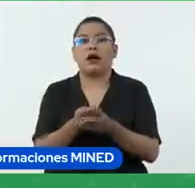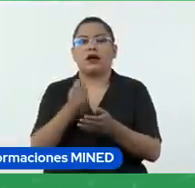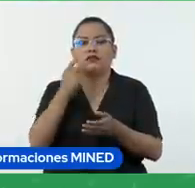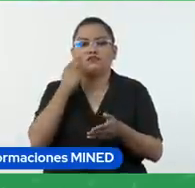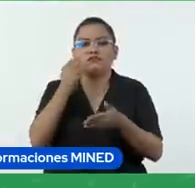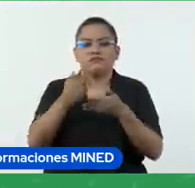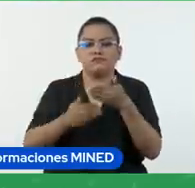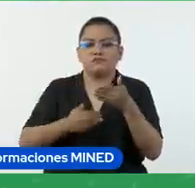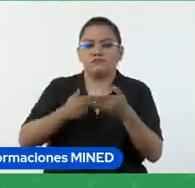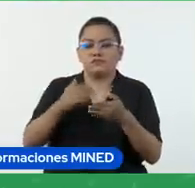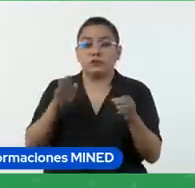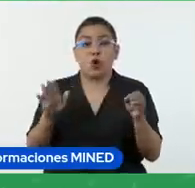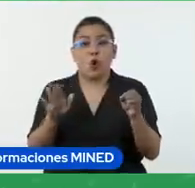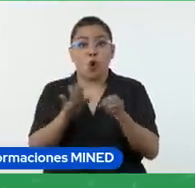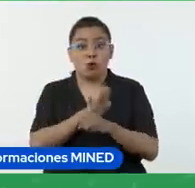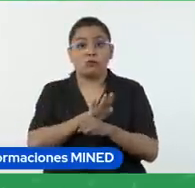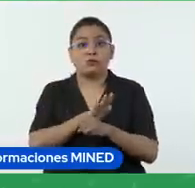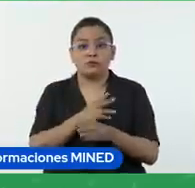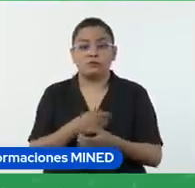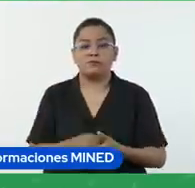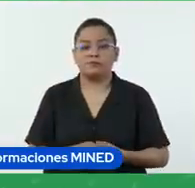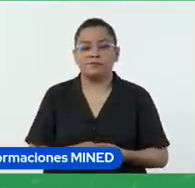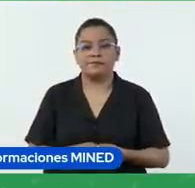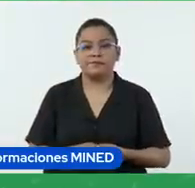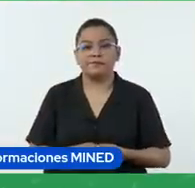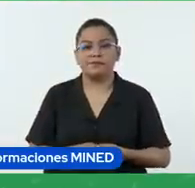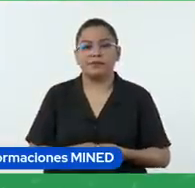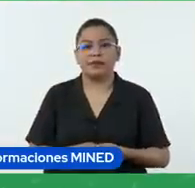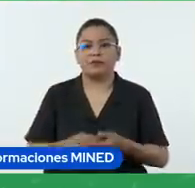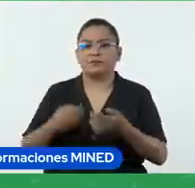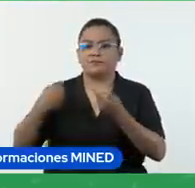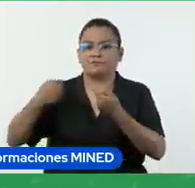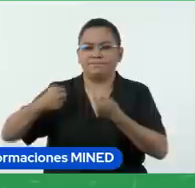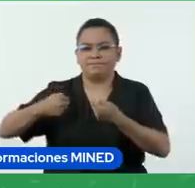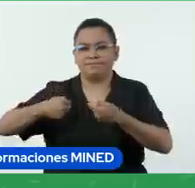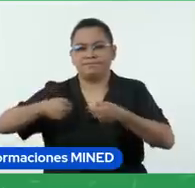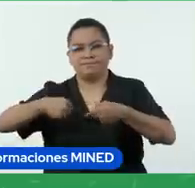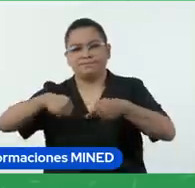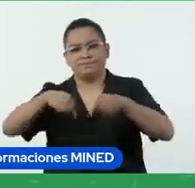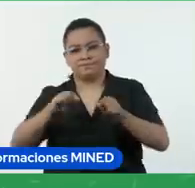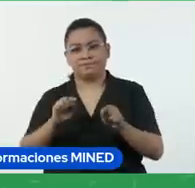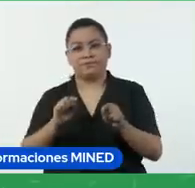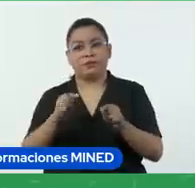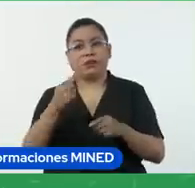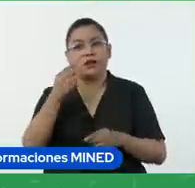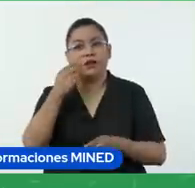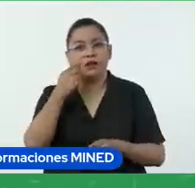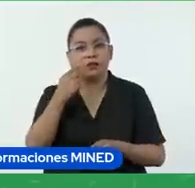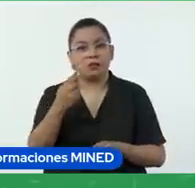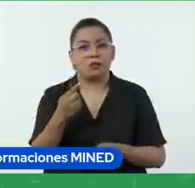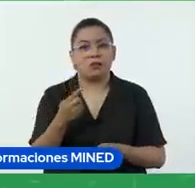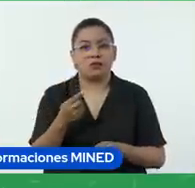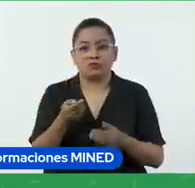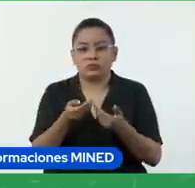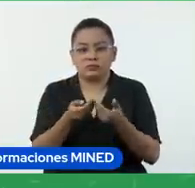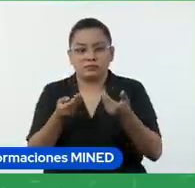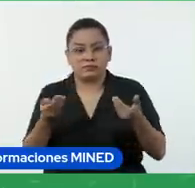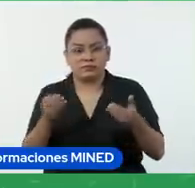completo de aprendizaje, de forma continua, y así nos vemos productos por separado.